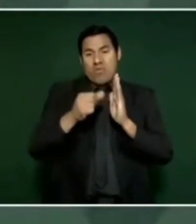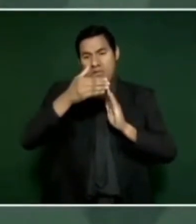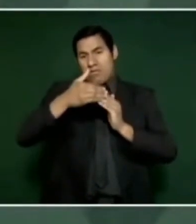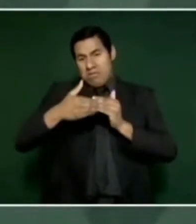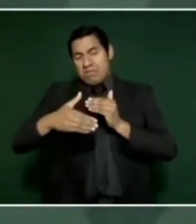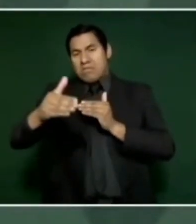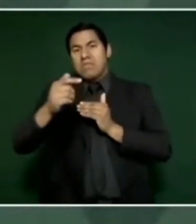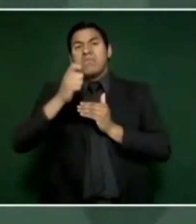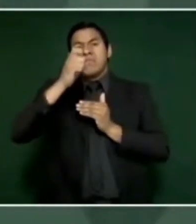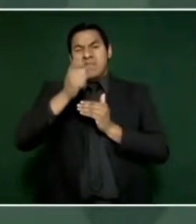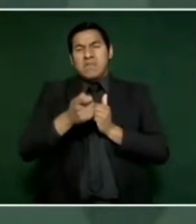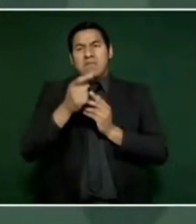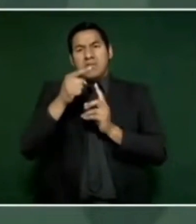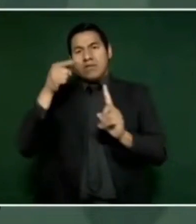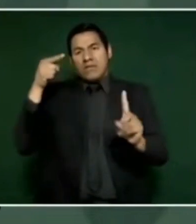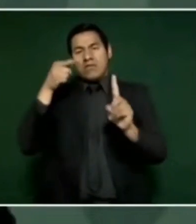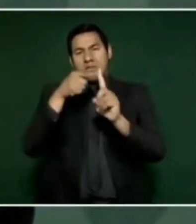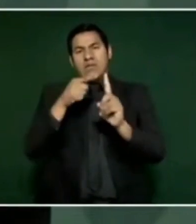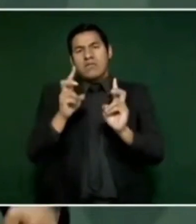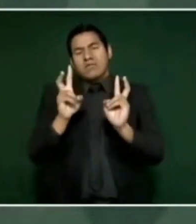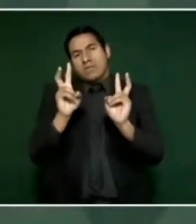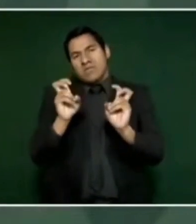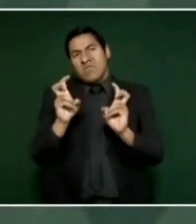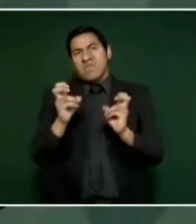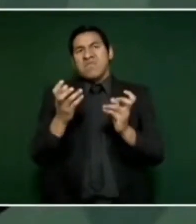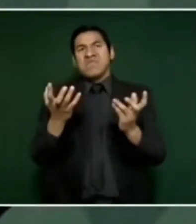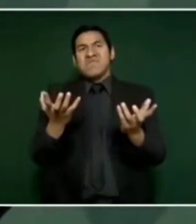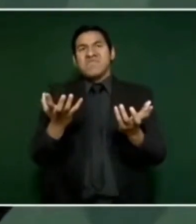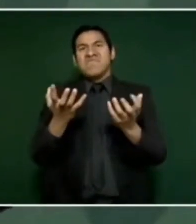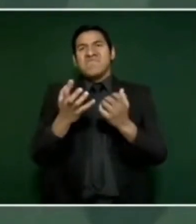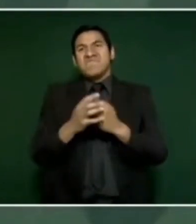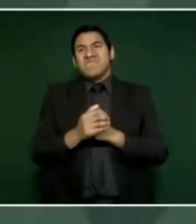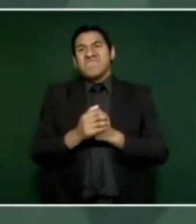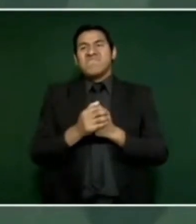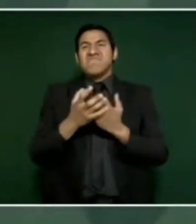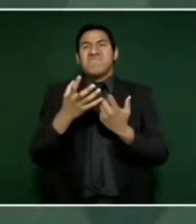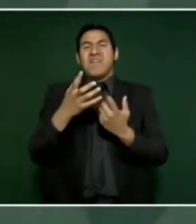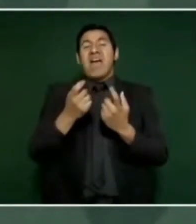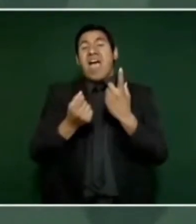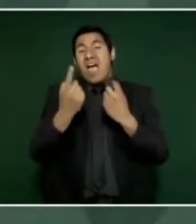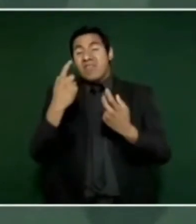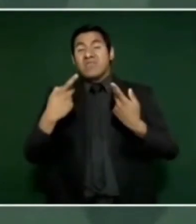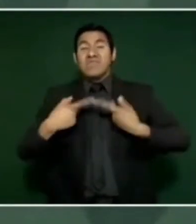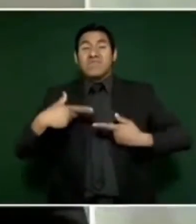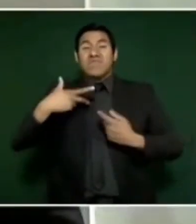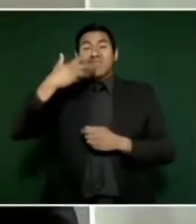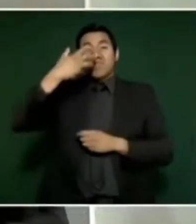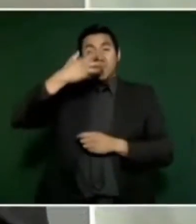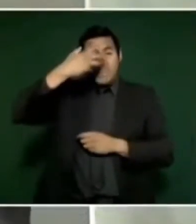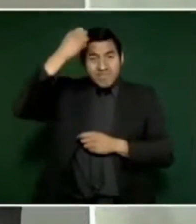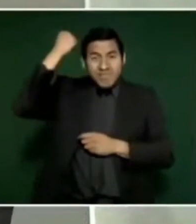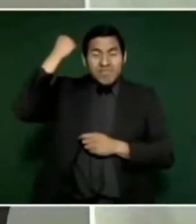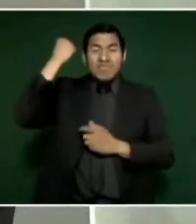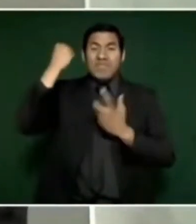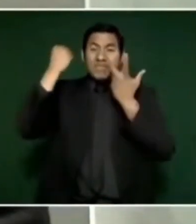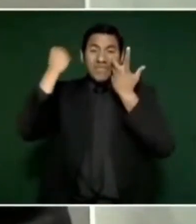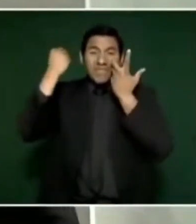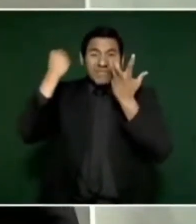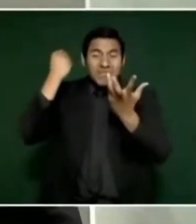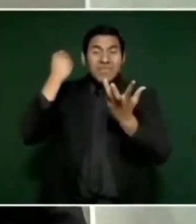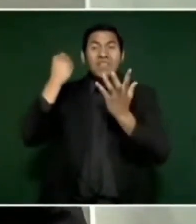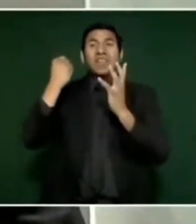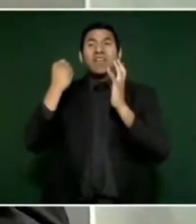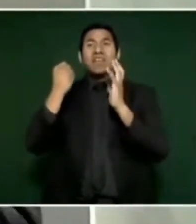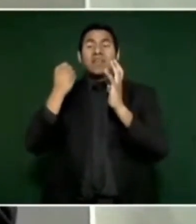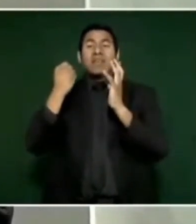aspirantes a candidatos, después,